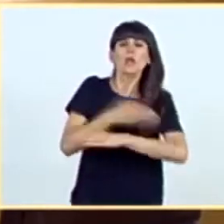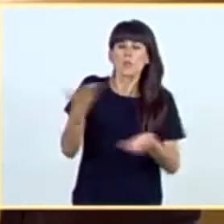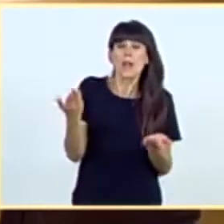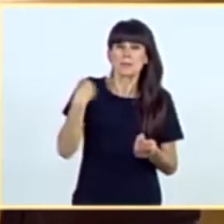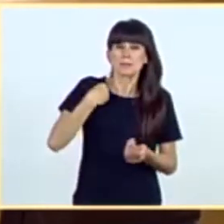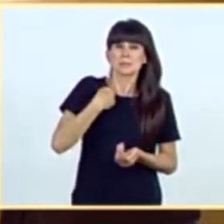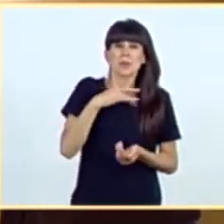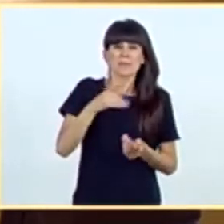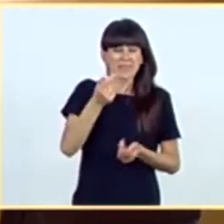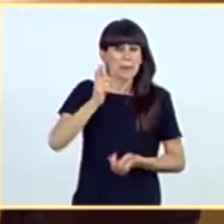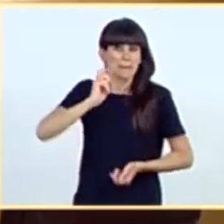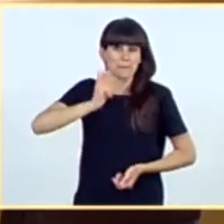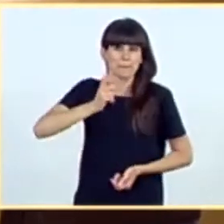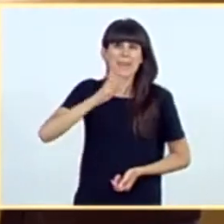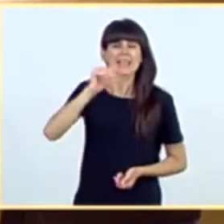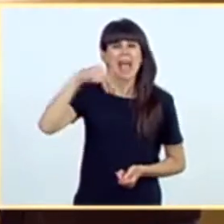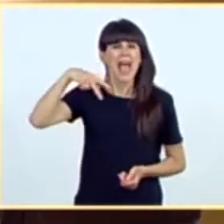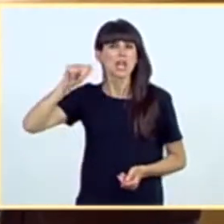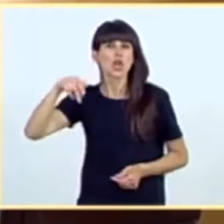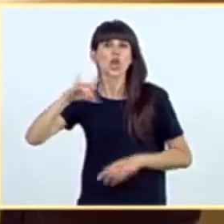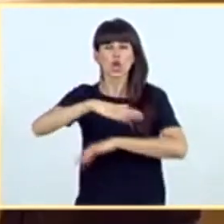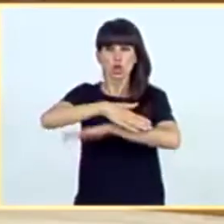canon de costas de la temporada 2020?